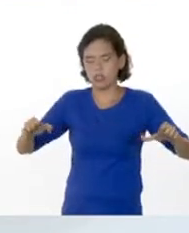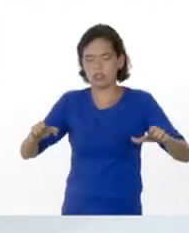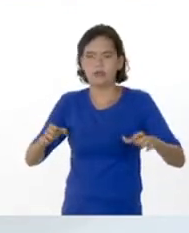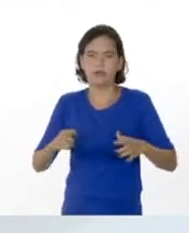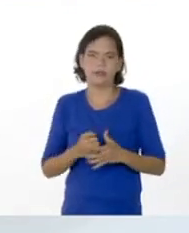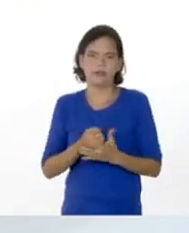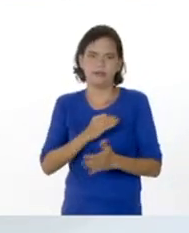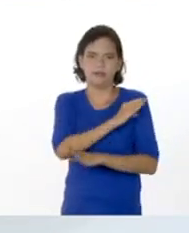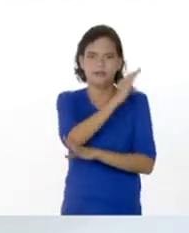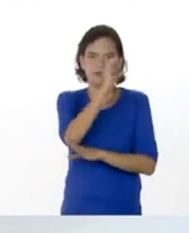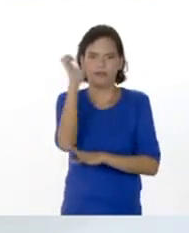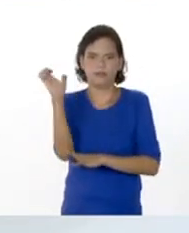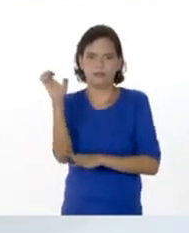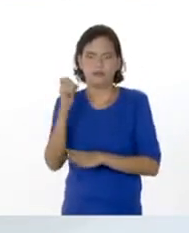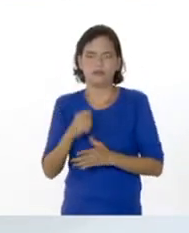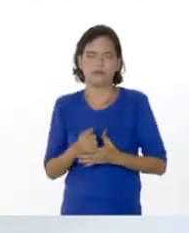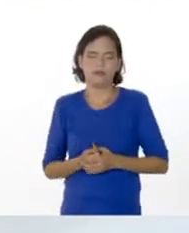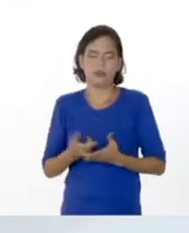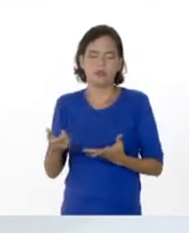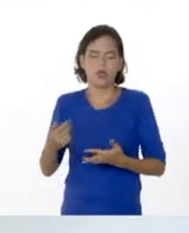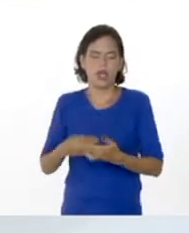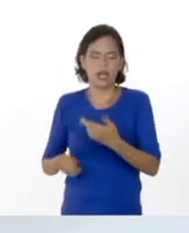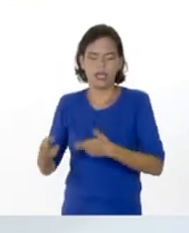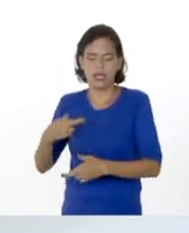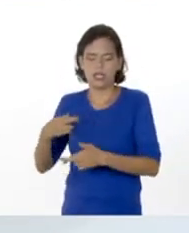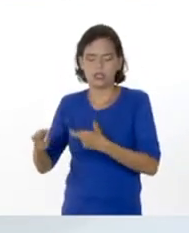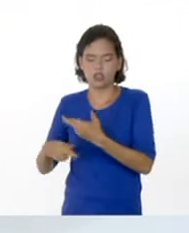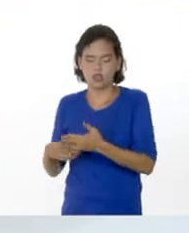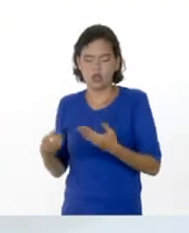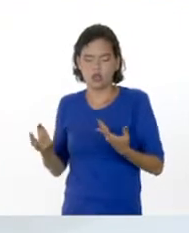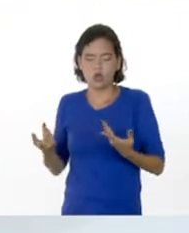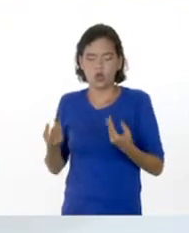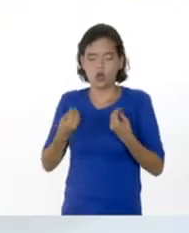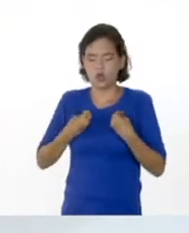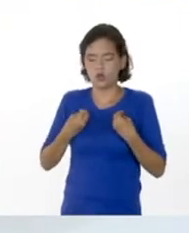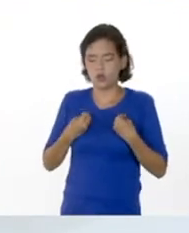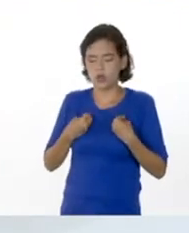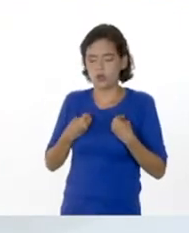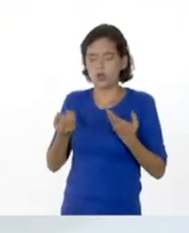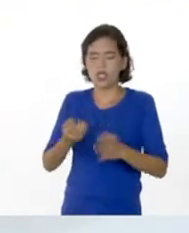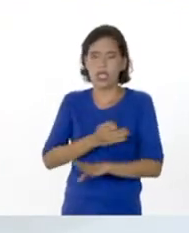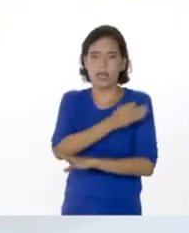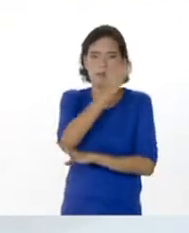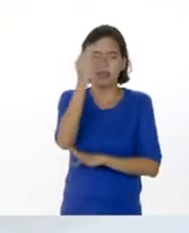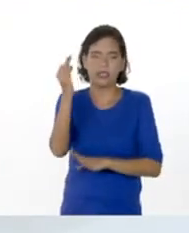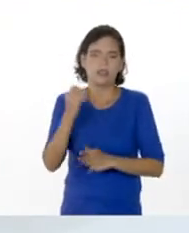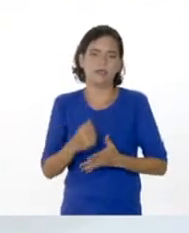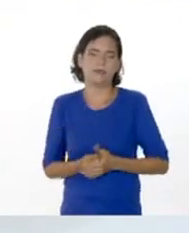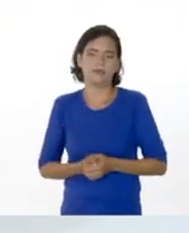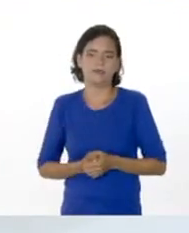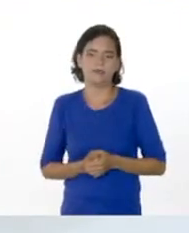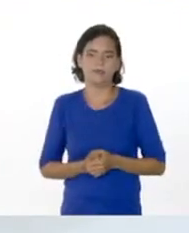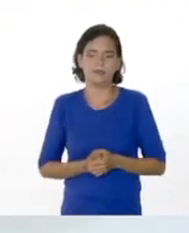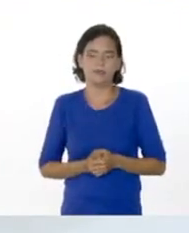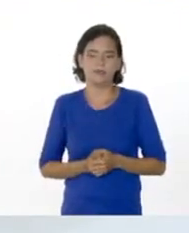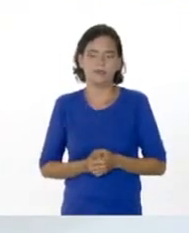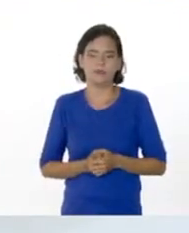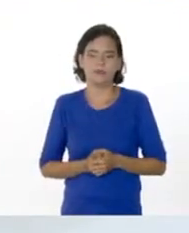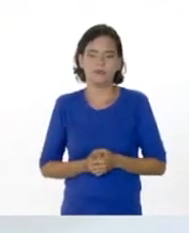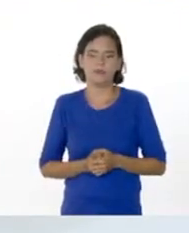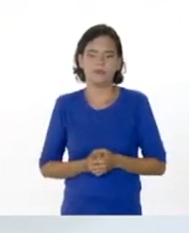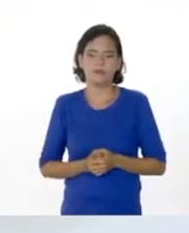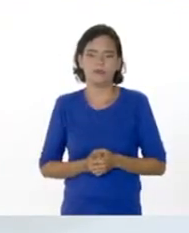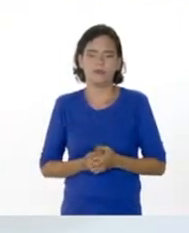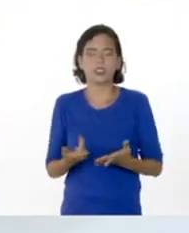la interrelación entre organismos vivos con el ambiente, con ese ecosistema. Van a formar ese ambiente y el